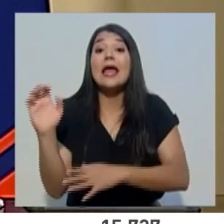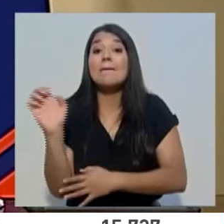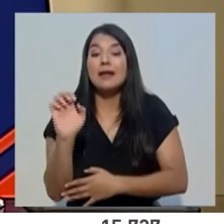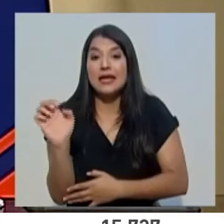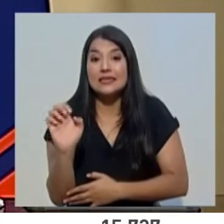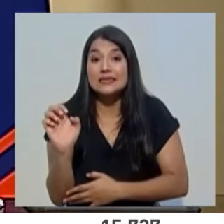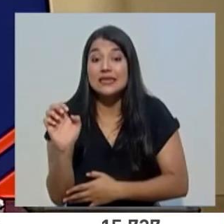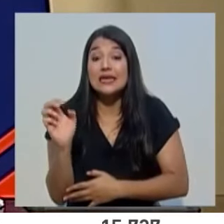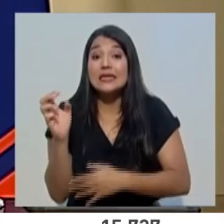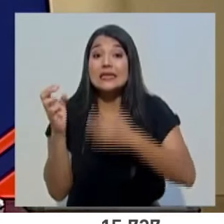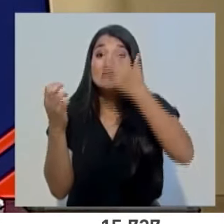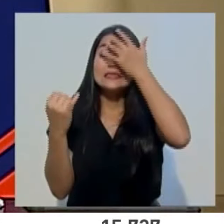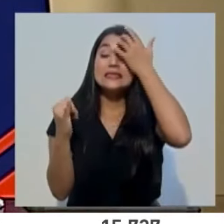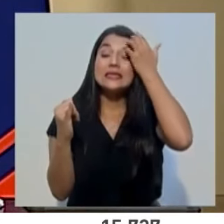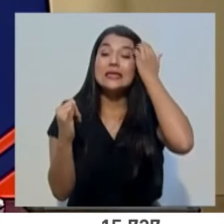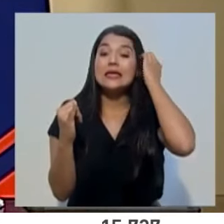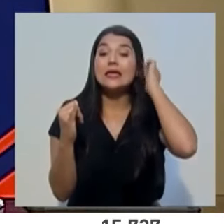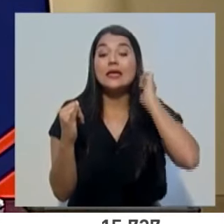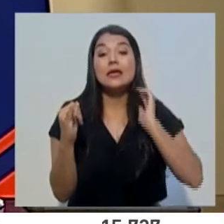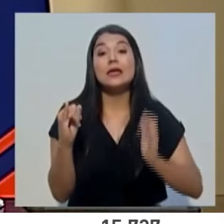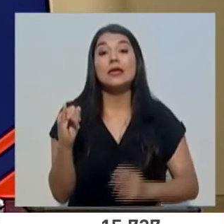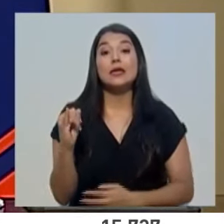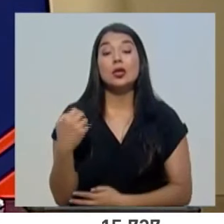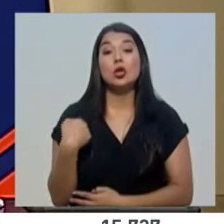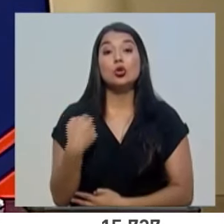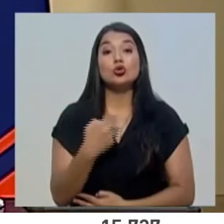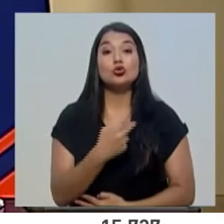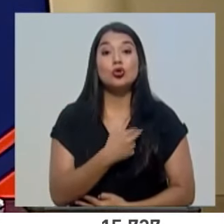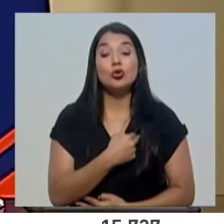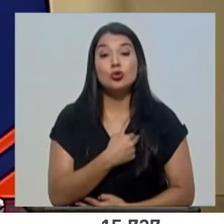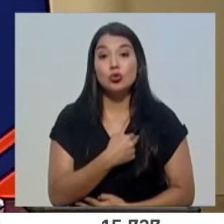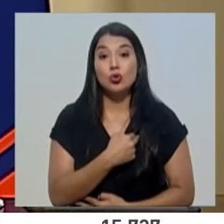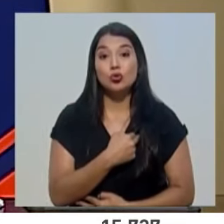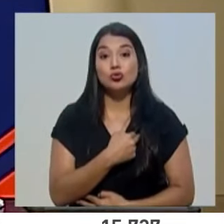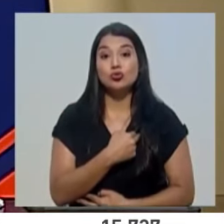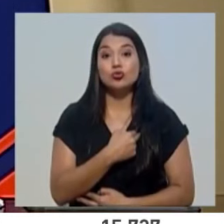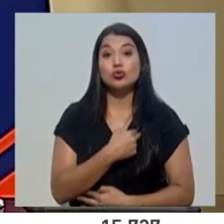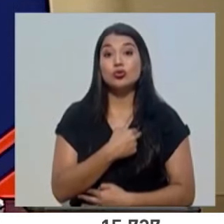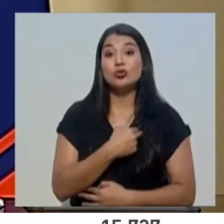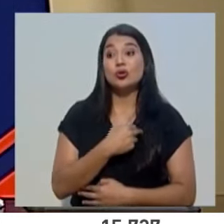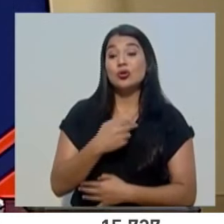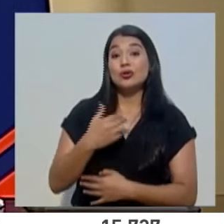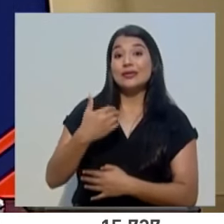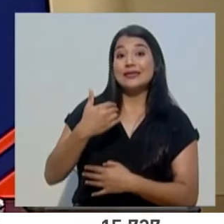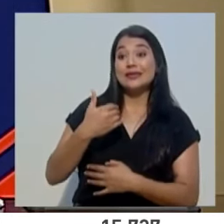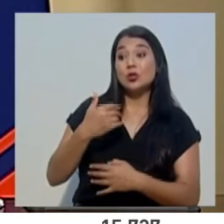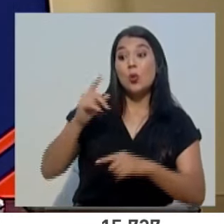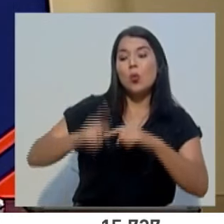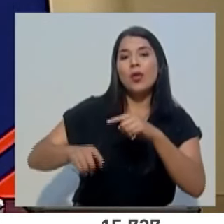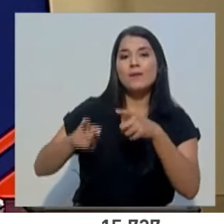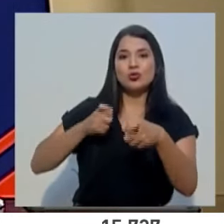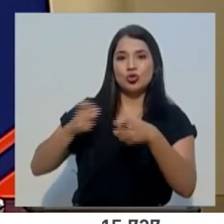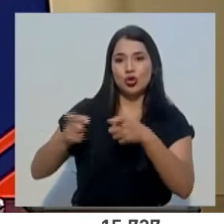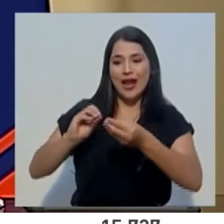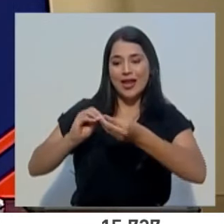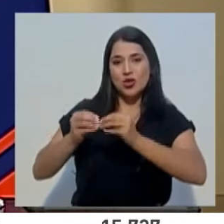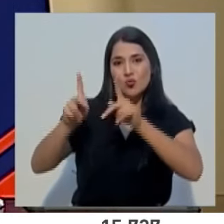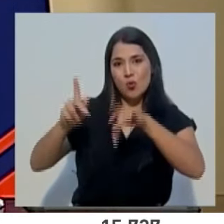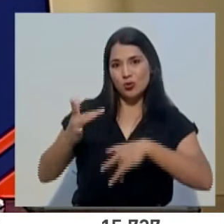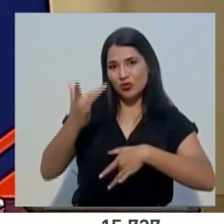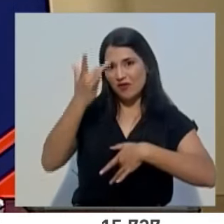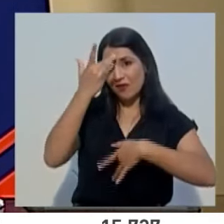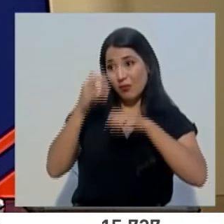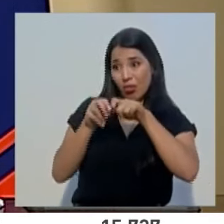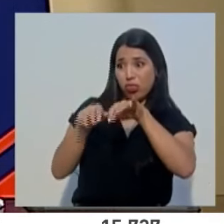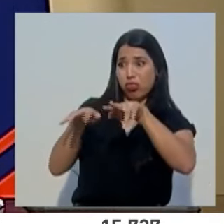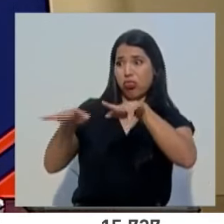contamos con una transmisión comunitaria descontrolada. Por eso